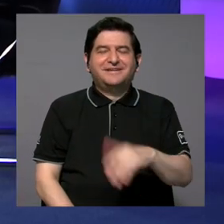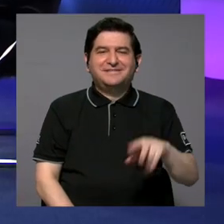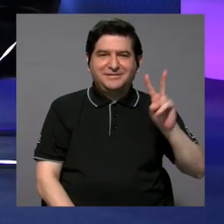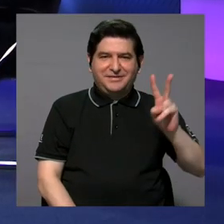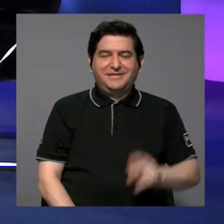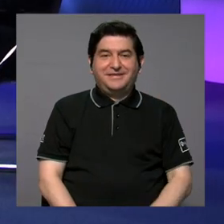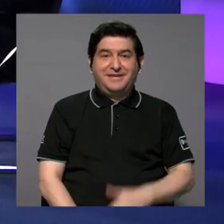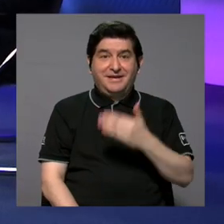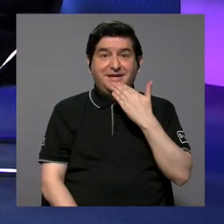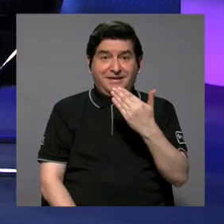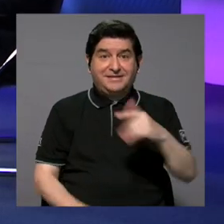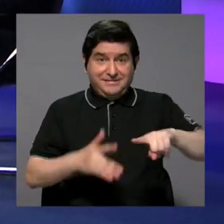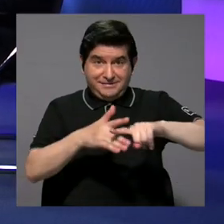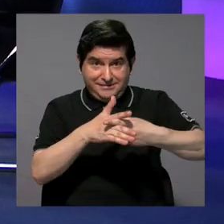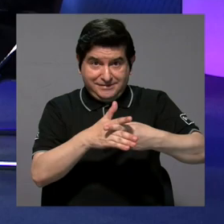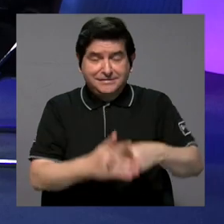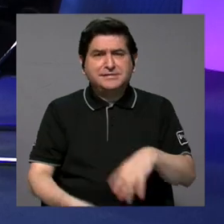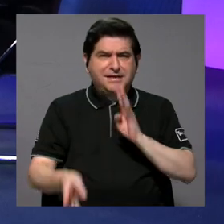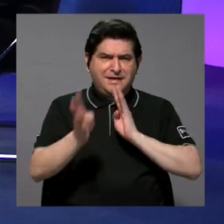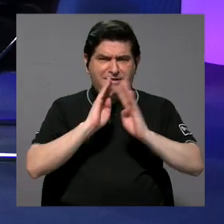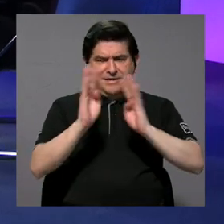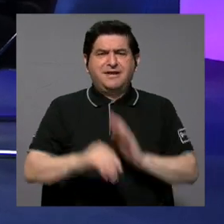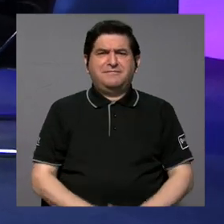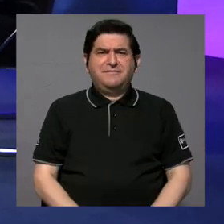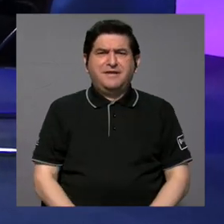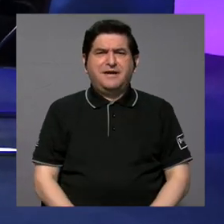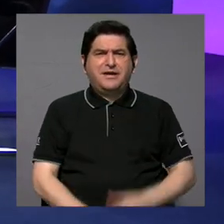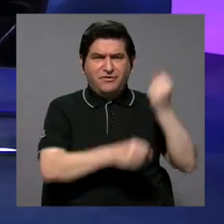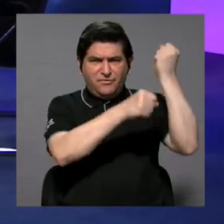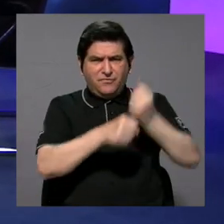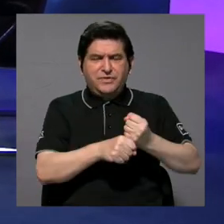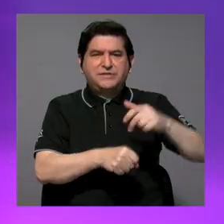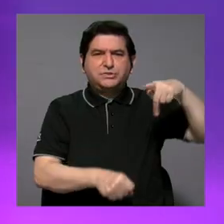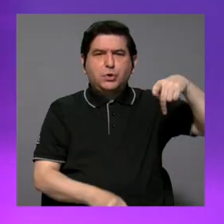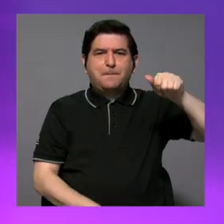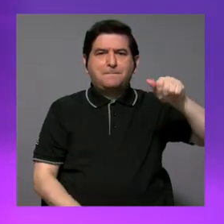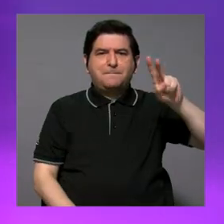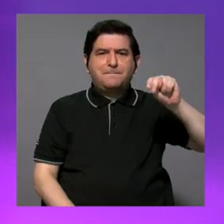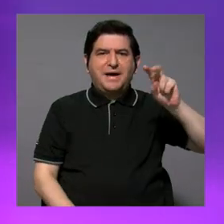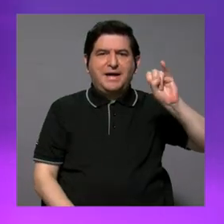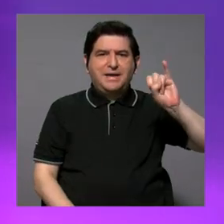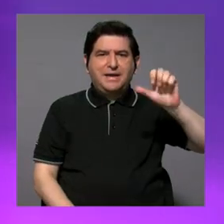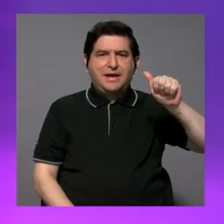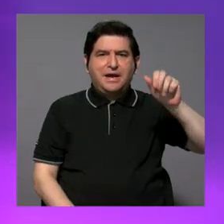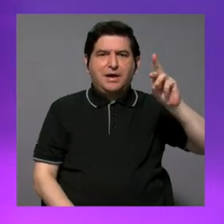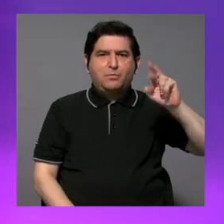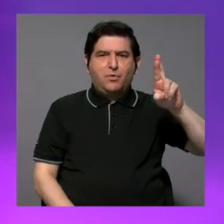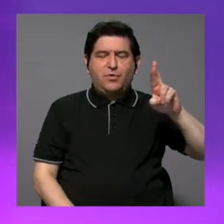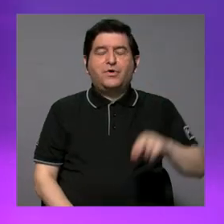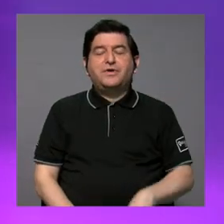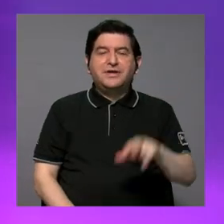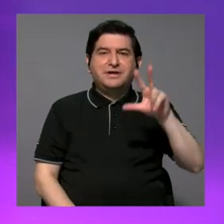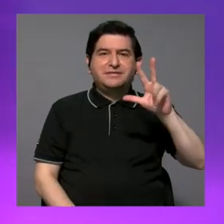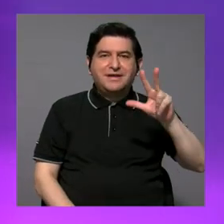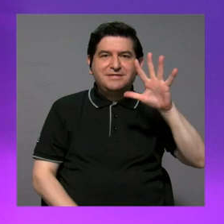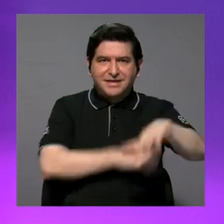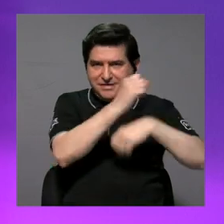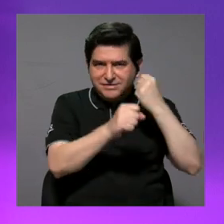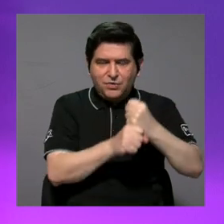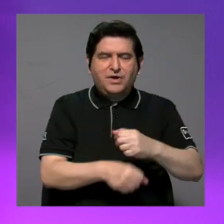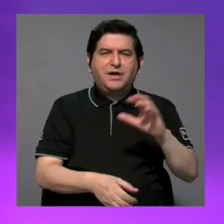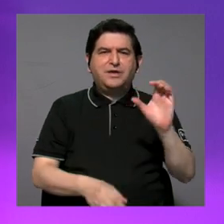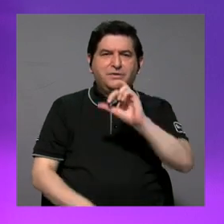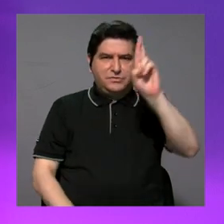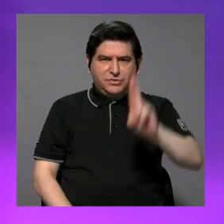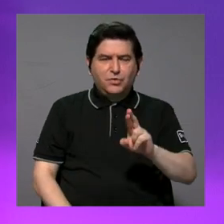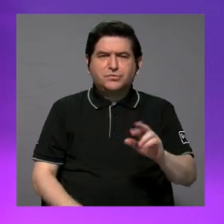Muchísimas gracias. Para comenzar vamos a hablar un poco de la Fundación Pan y Amor. Tiene más de 35 años de trabajo en Costa Rica. ¿Cuál es su